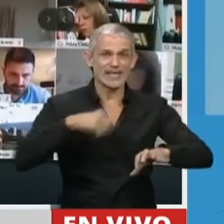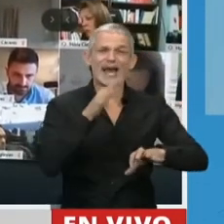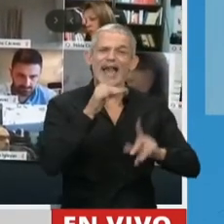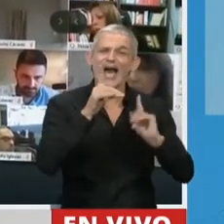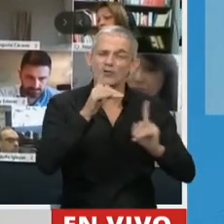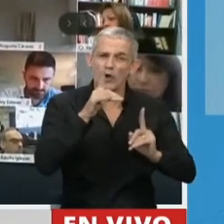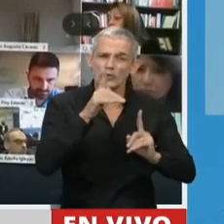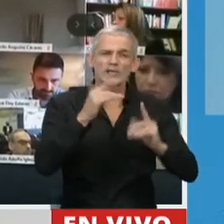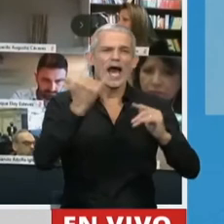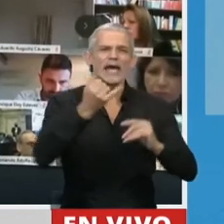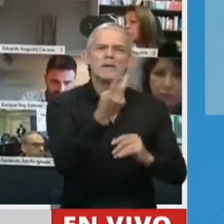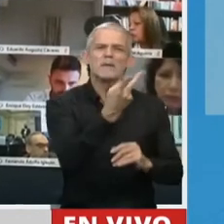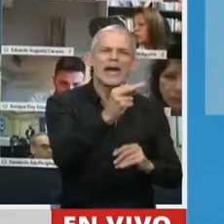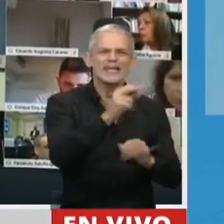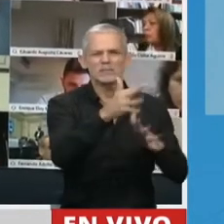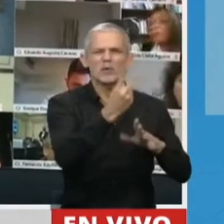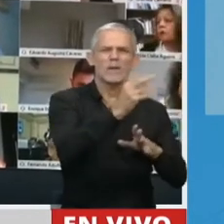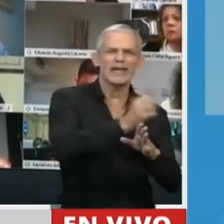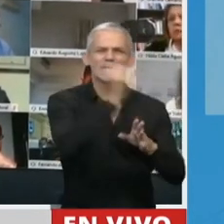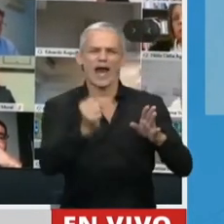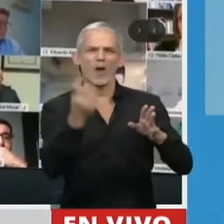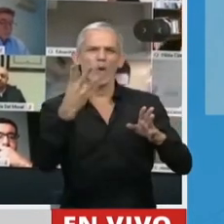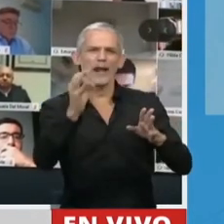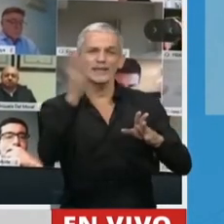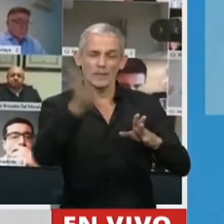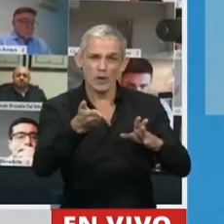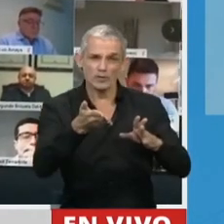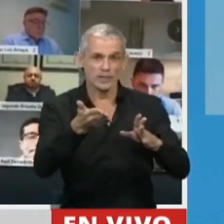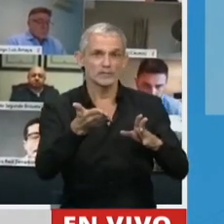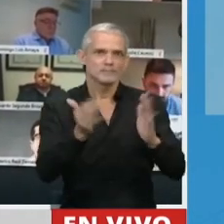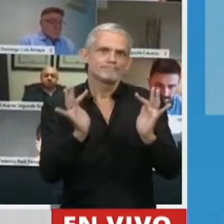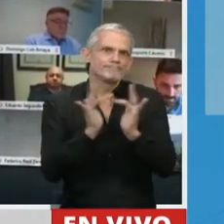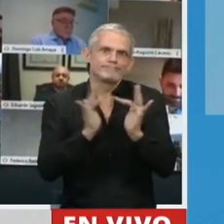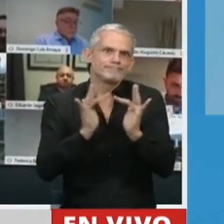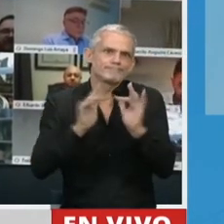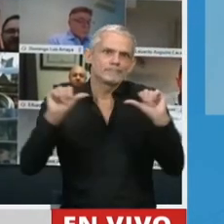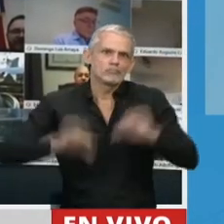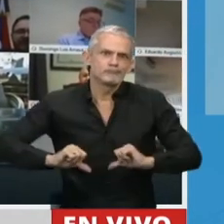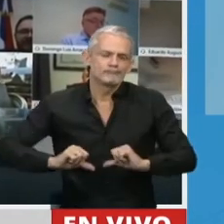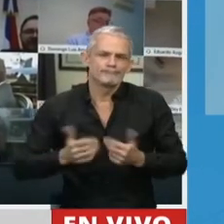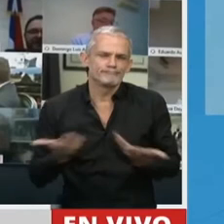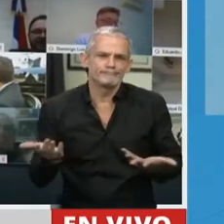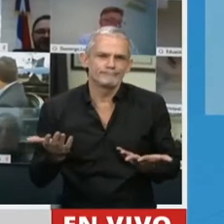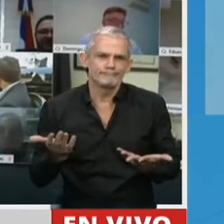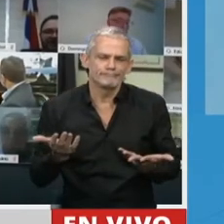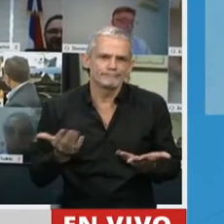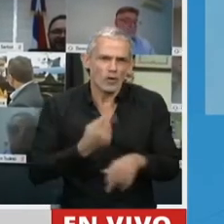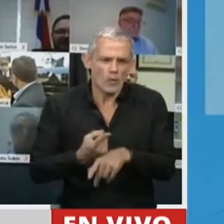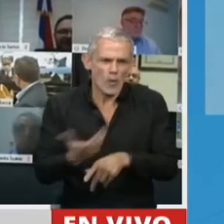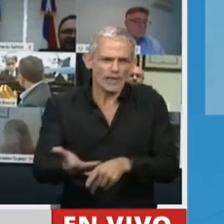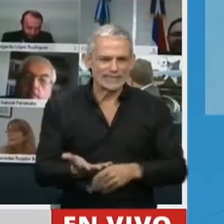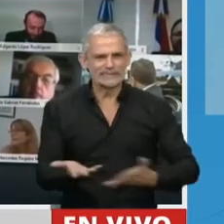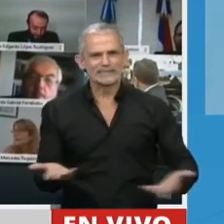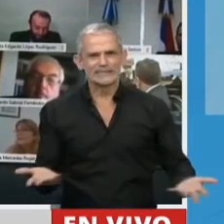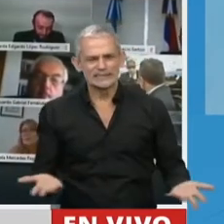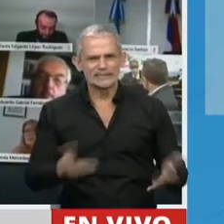tienen más del 20, entre el 20 y 40% de los alumnos que no tienen acceso al Internet para educar. Esto